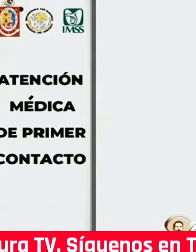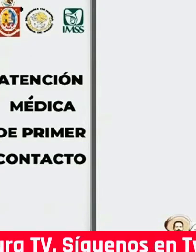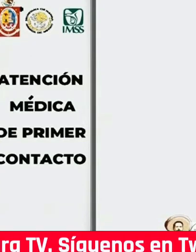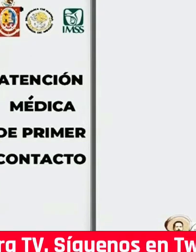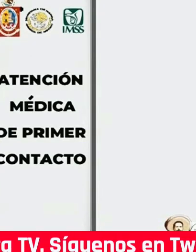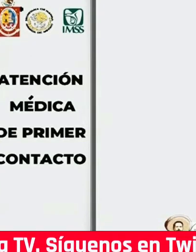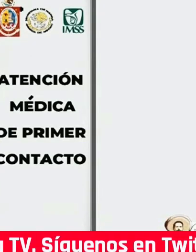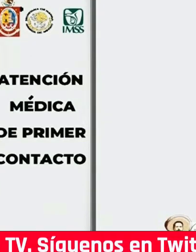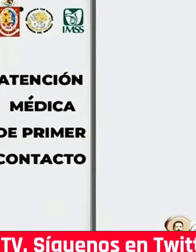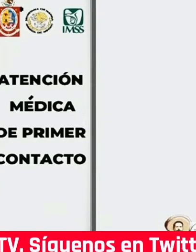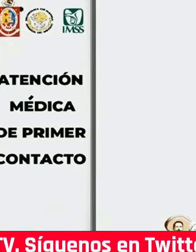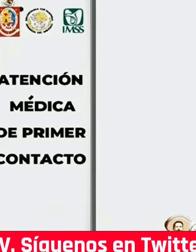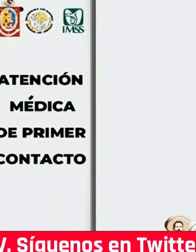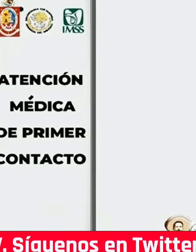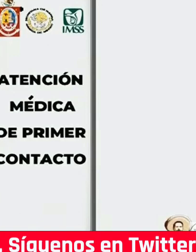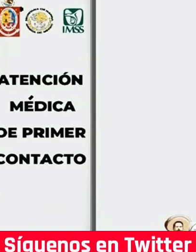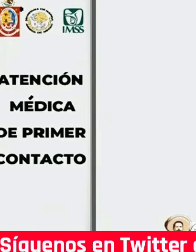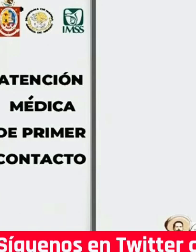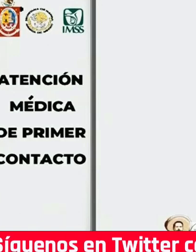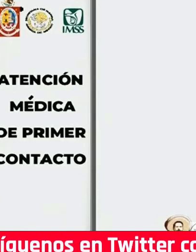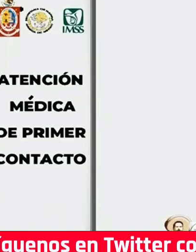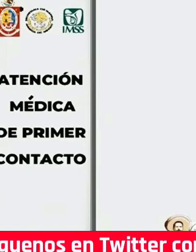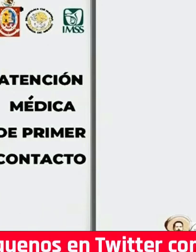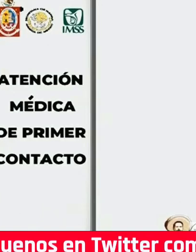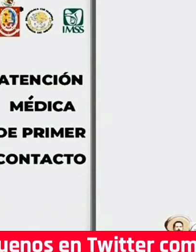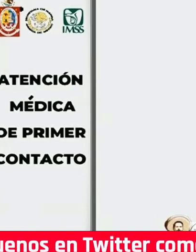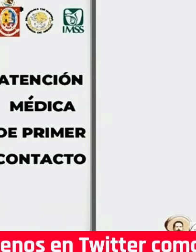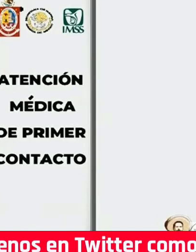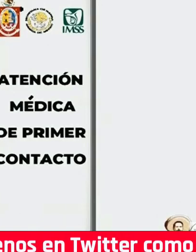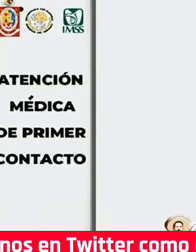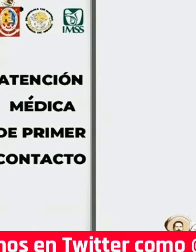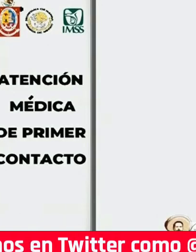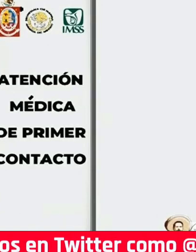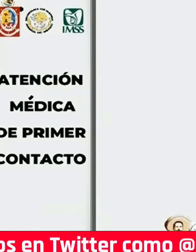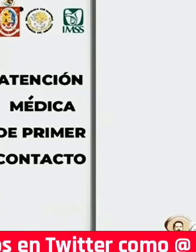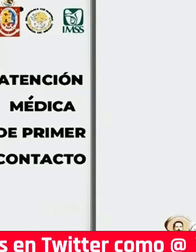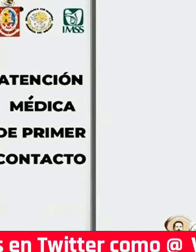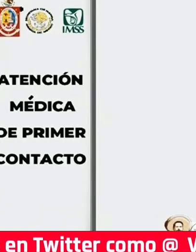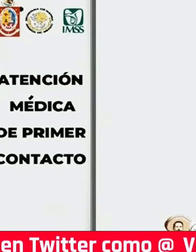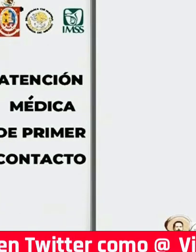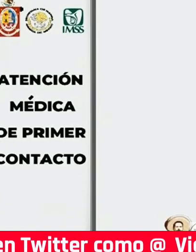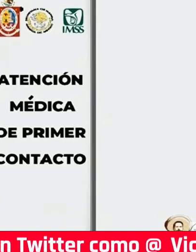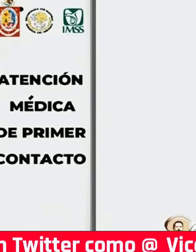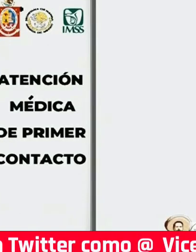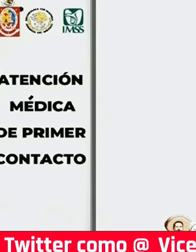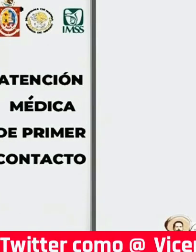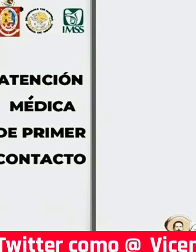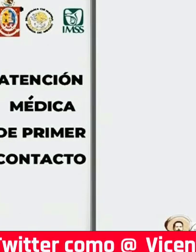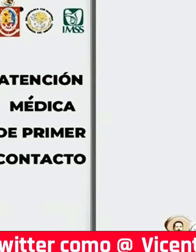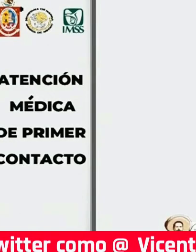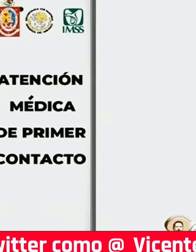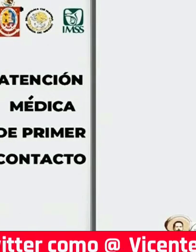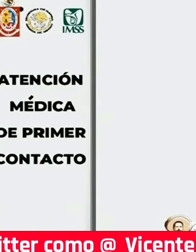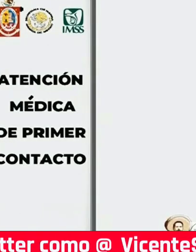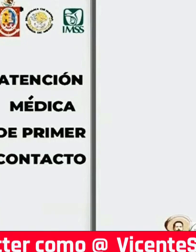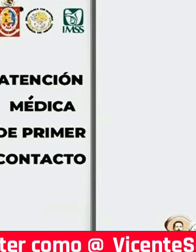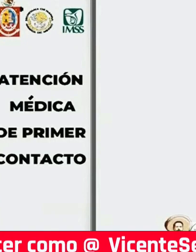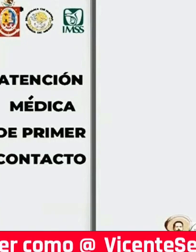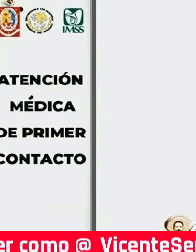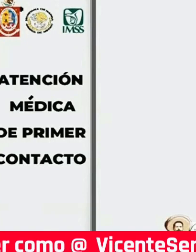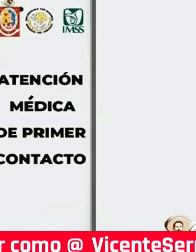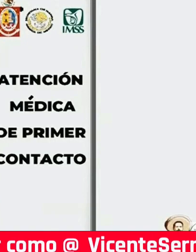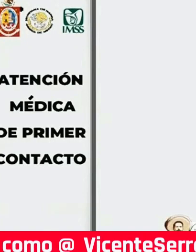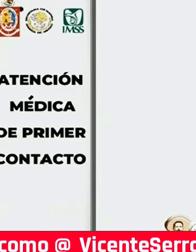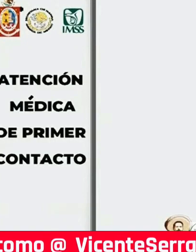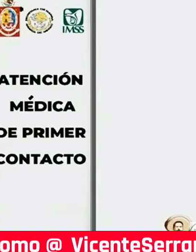costeros que tenemos. Se sigue realizando este programa porque las comunidades nos piden ese tipo de apoyo. Y a continuación,